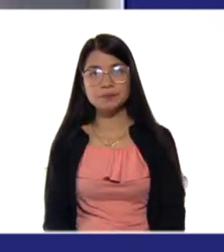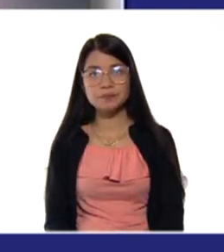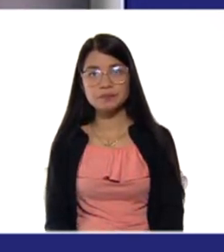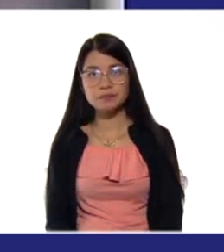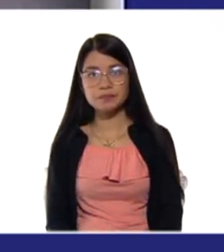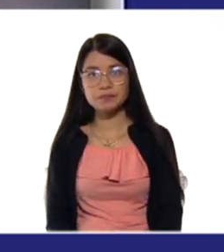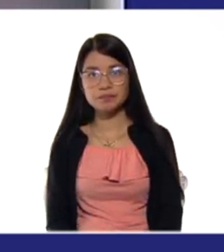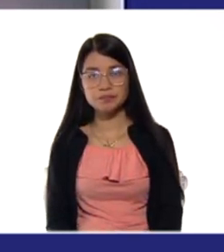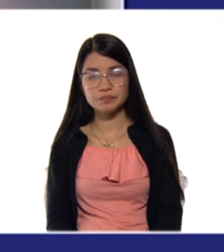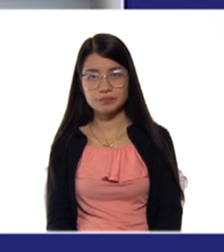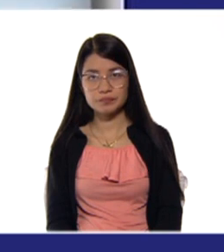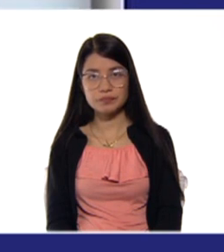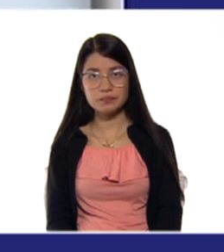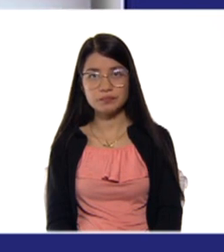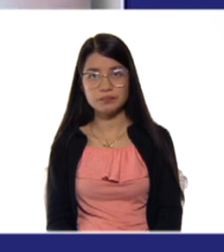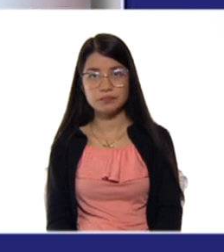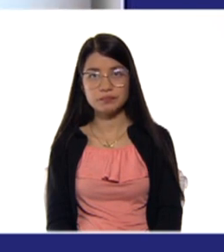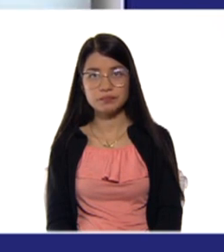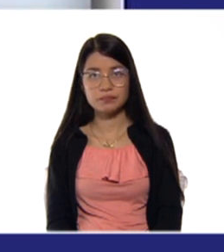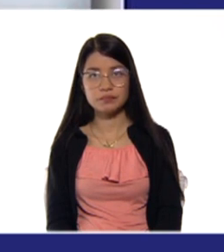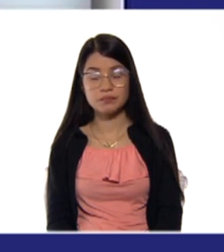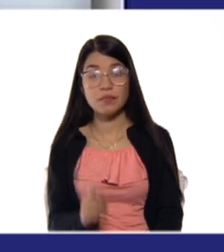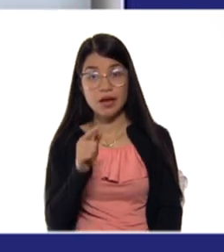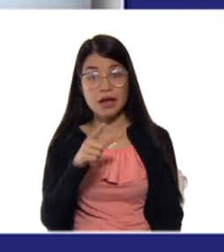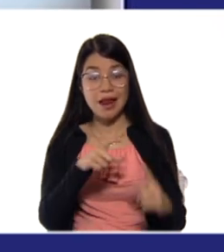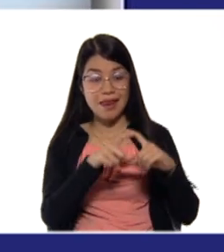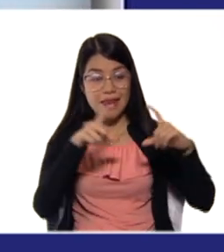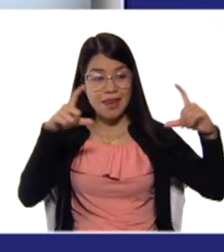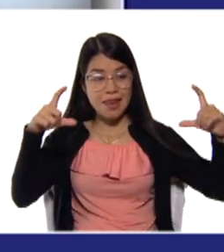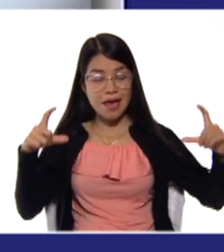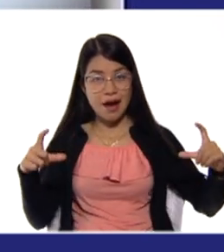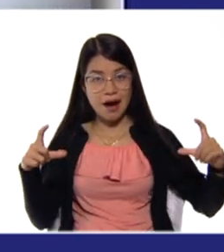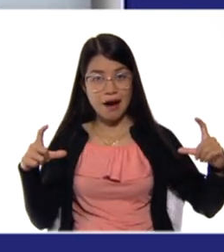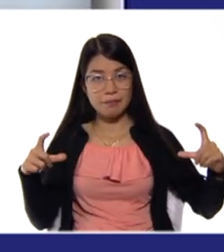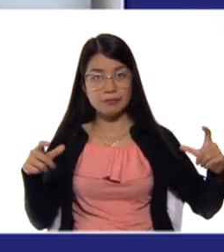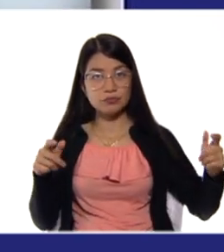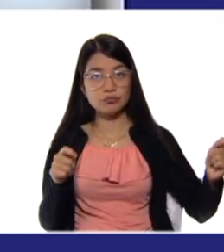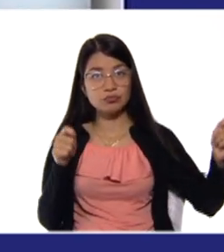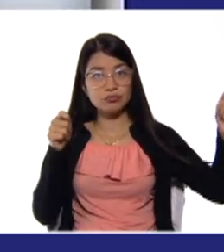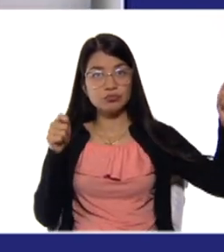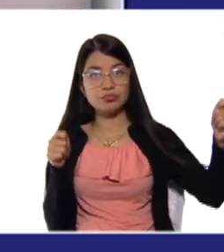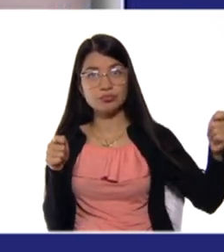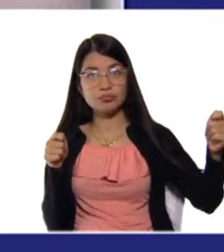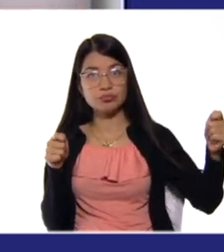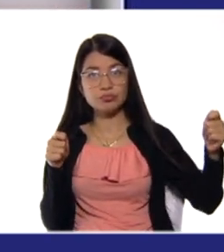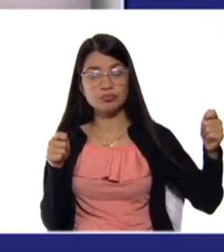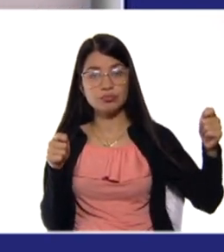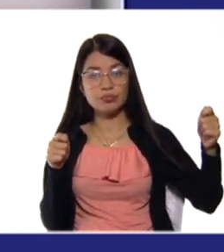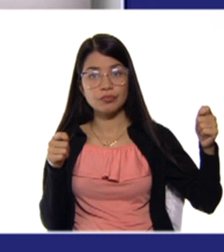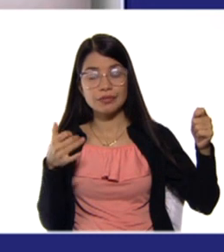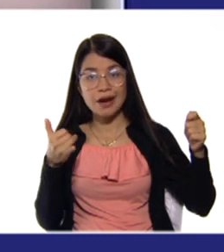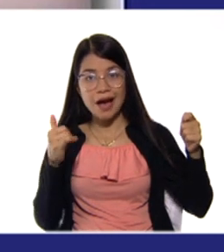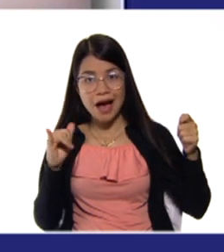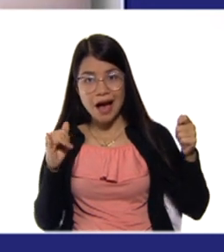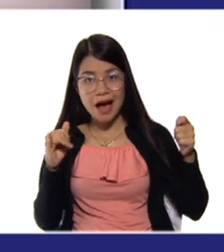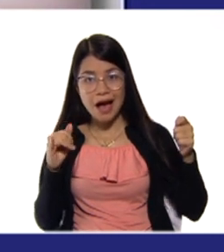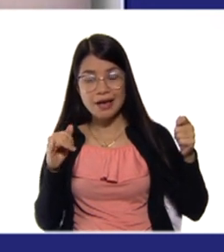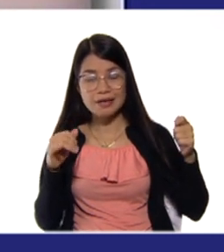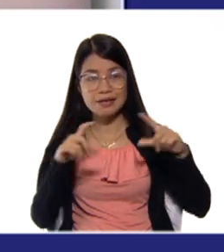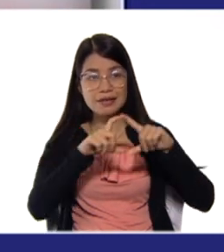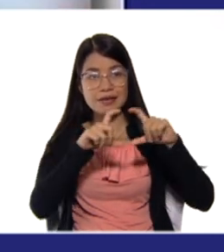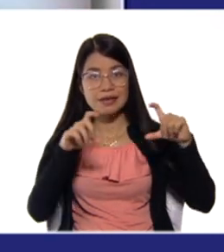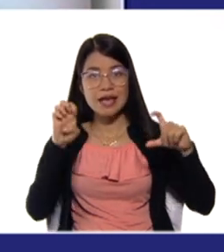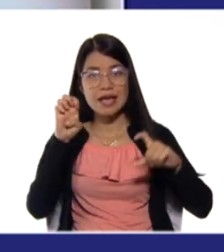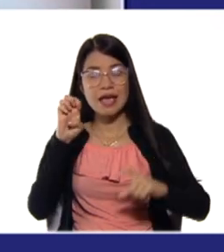Por acá tengo una lámina donde está representada una ecuación química